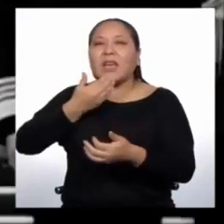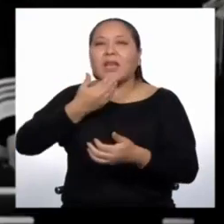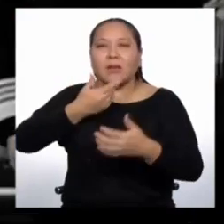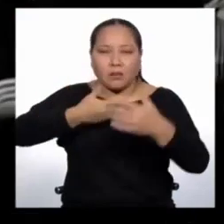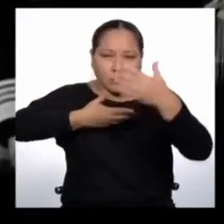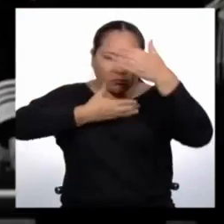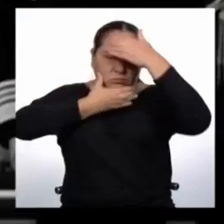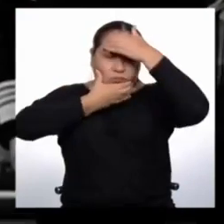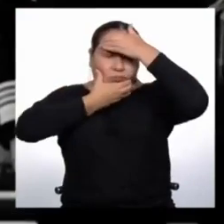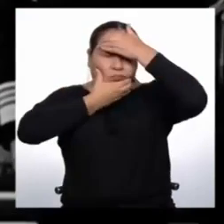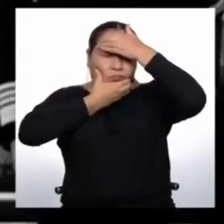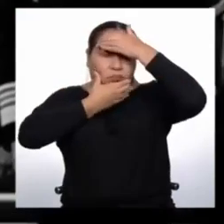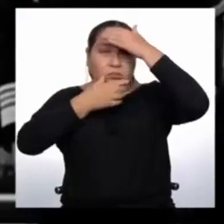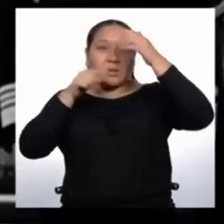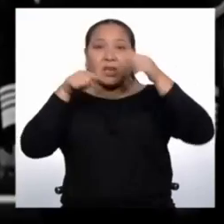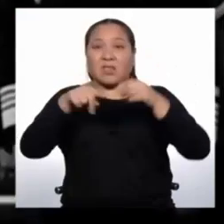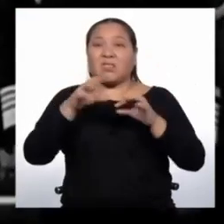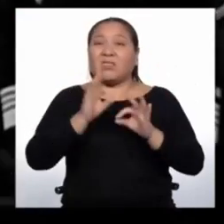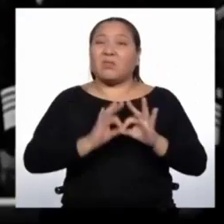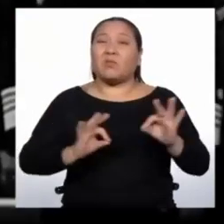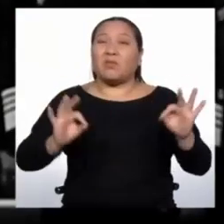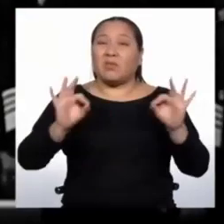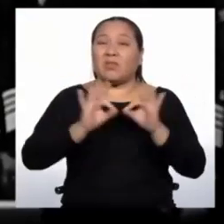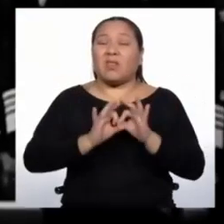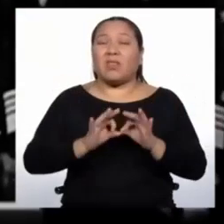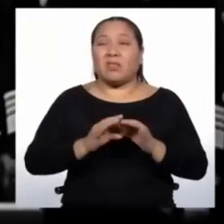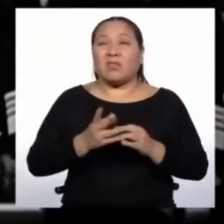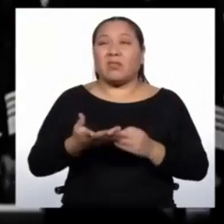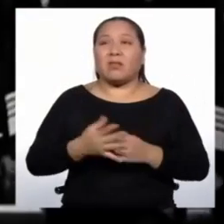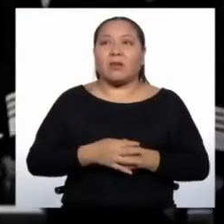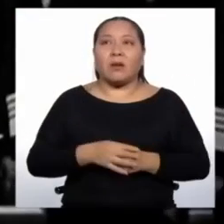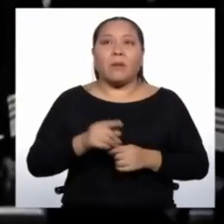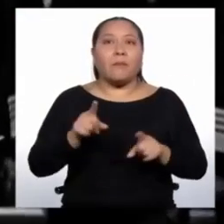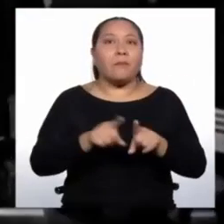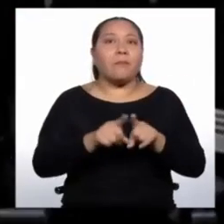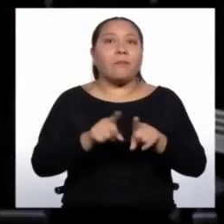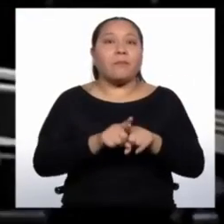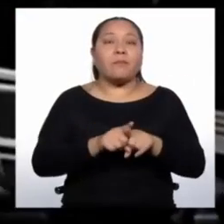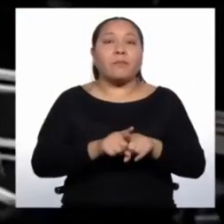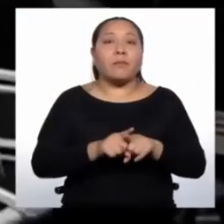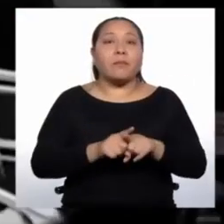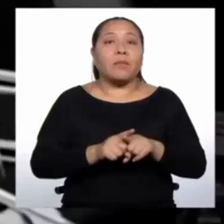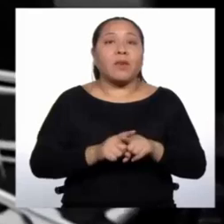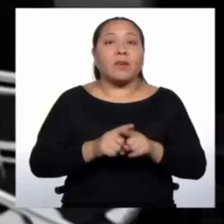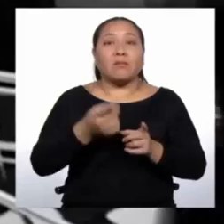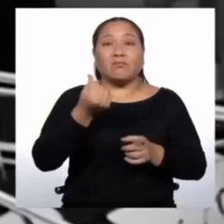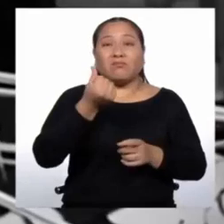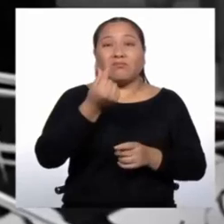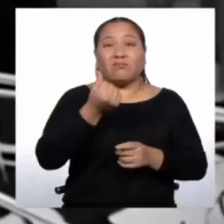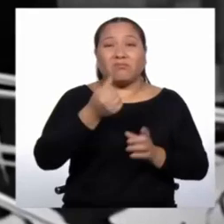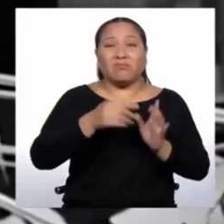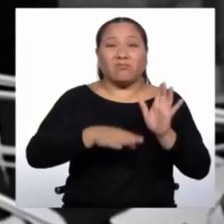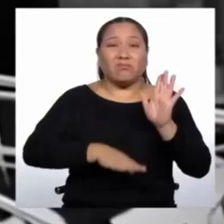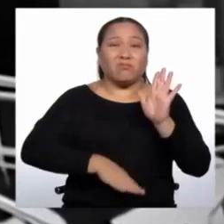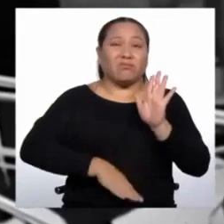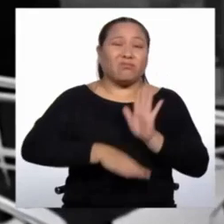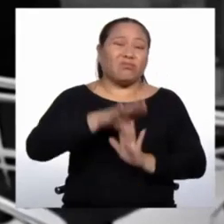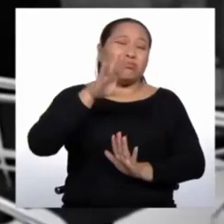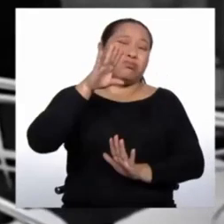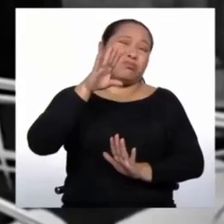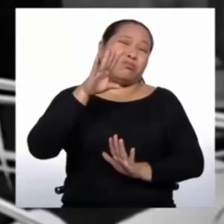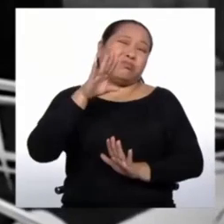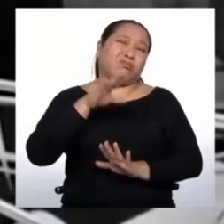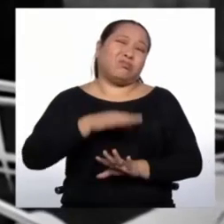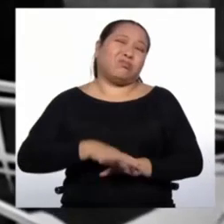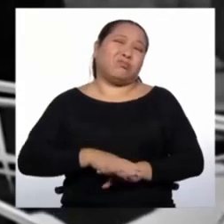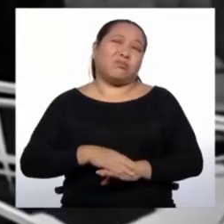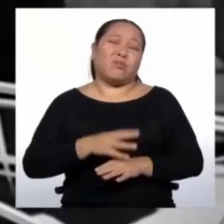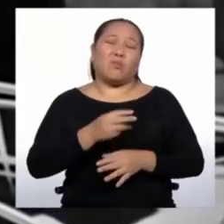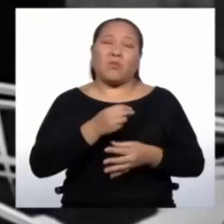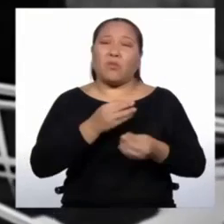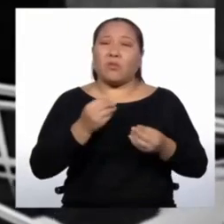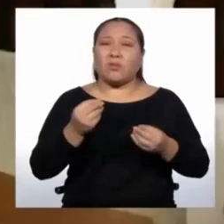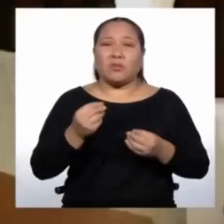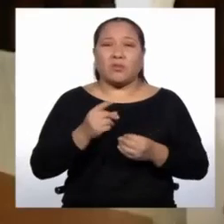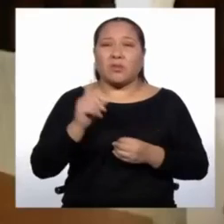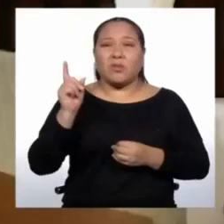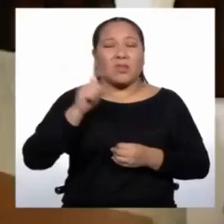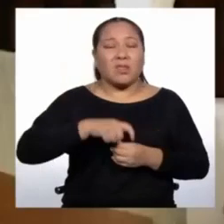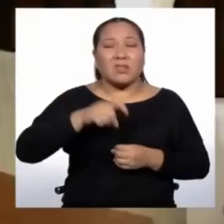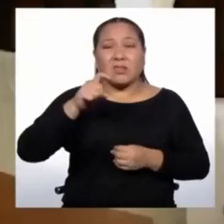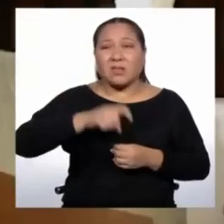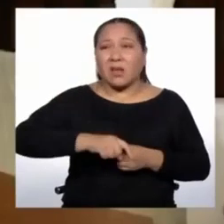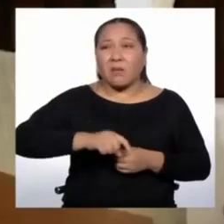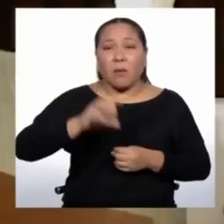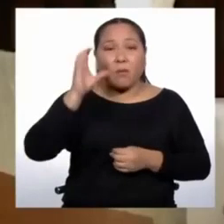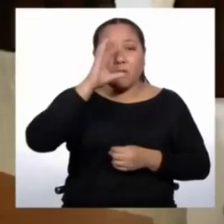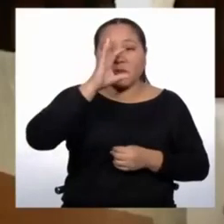gobiernos, y hay que decirlo claramente. El primer gobierno de la democracia, la hiperinflación, hizo que mucha gente buscara horizontes fuera del país.